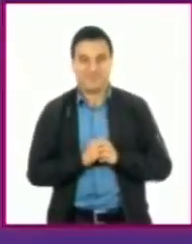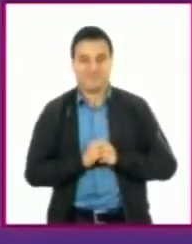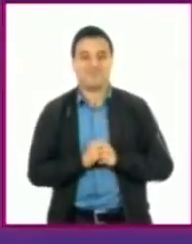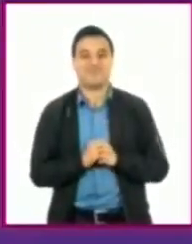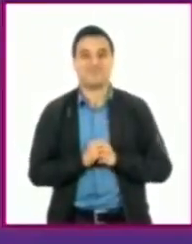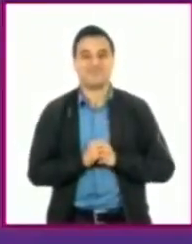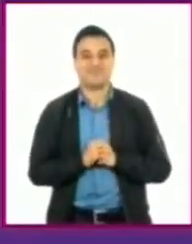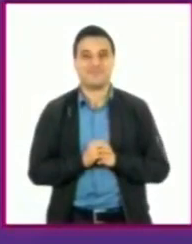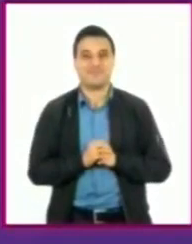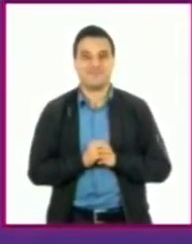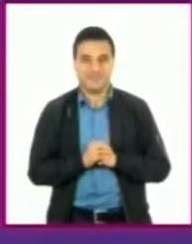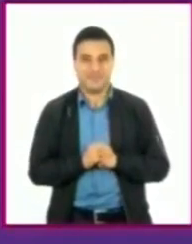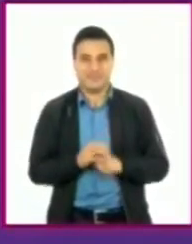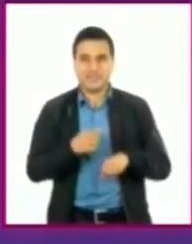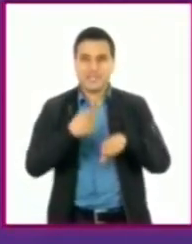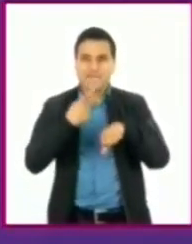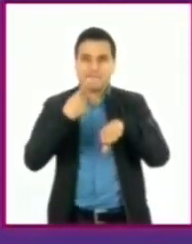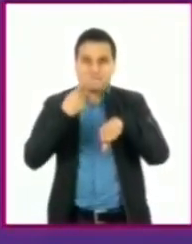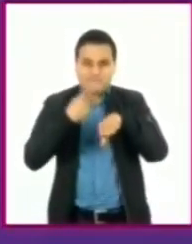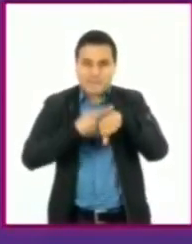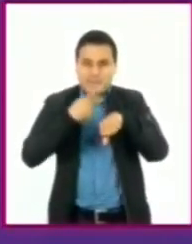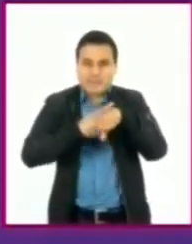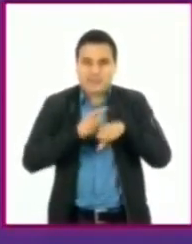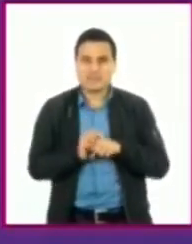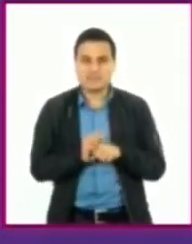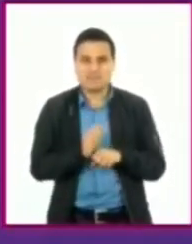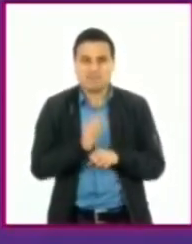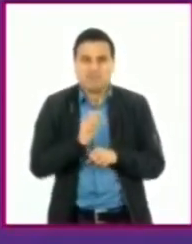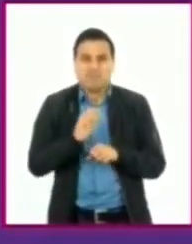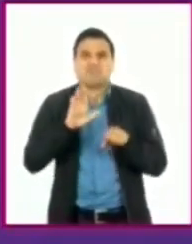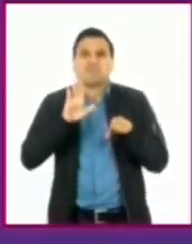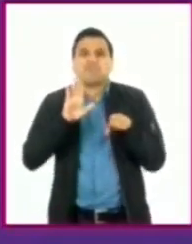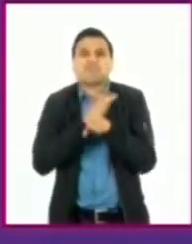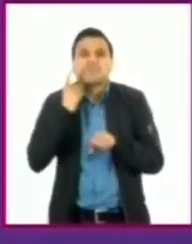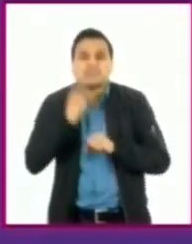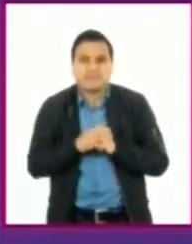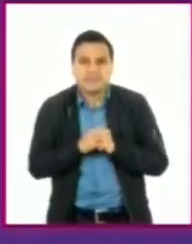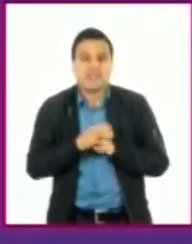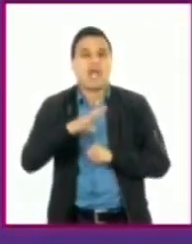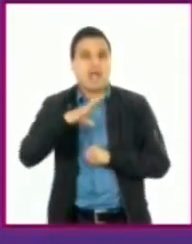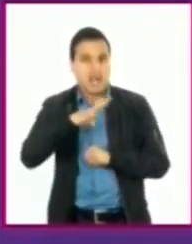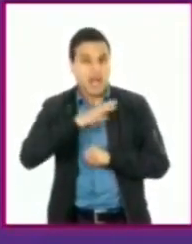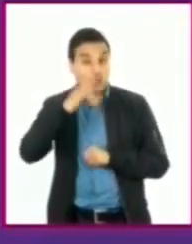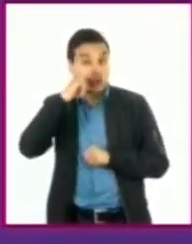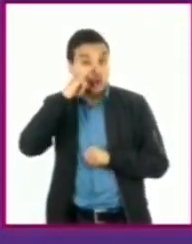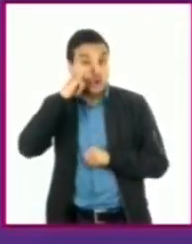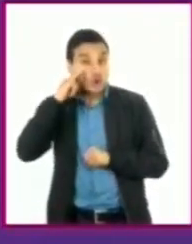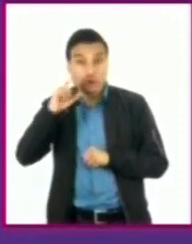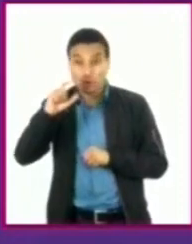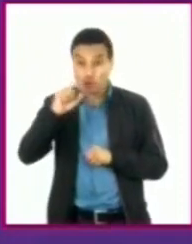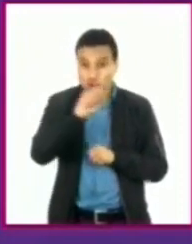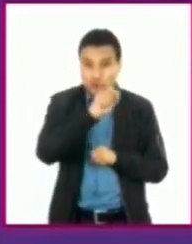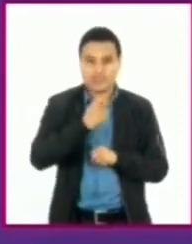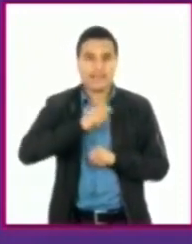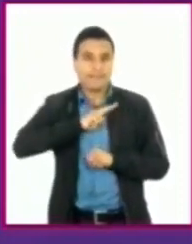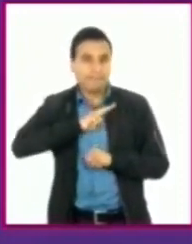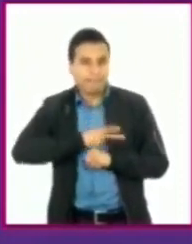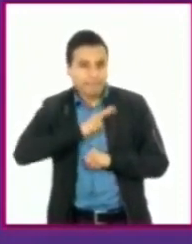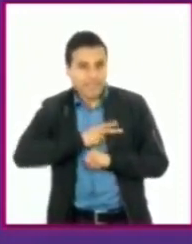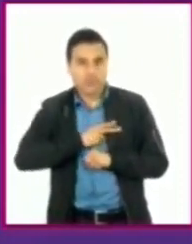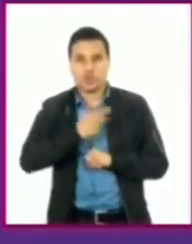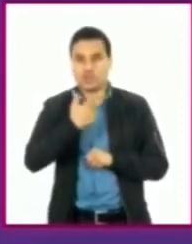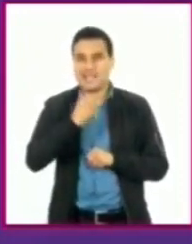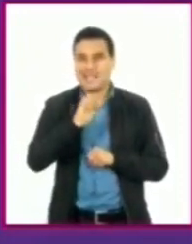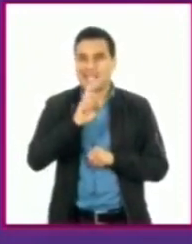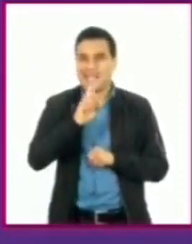Las enfermedades infecciosas son causadas por microorganismos a los que también los conocemos como gérmenes